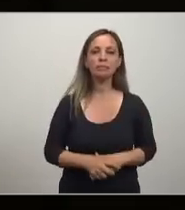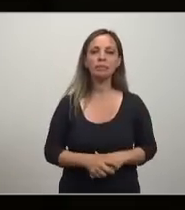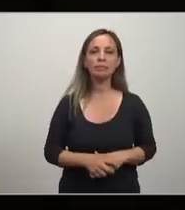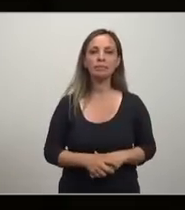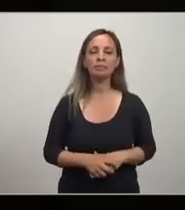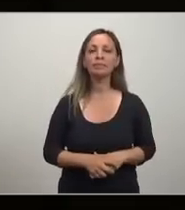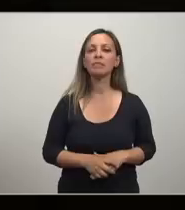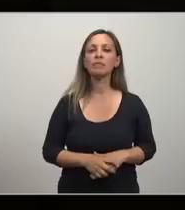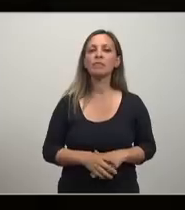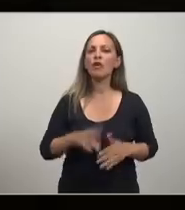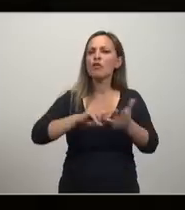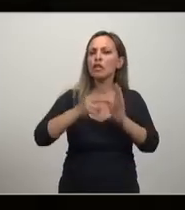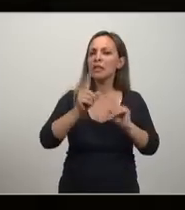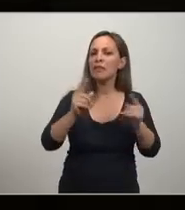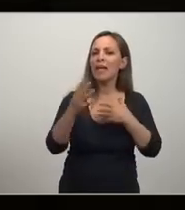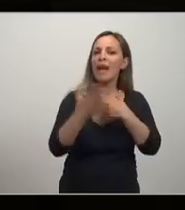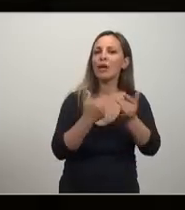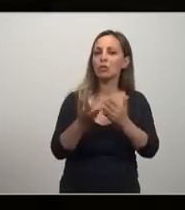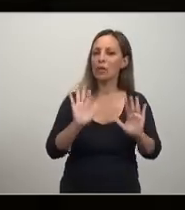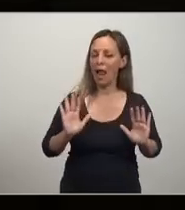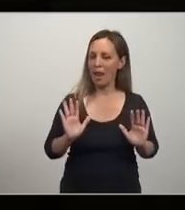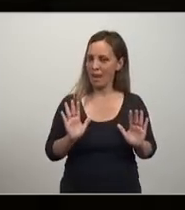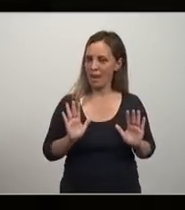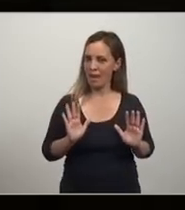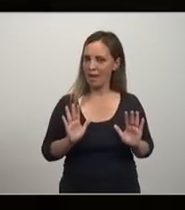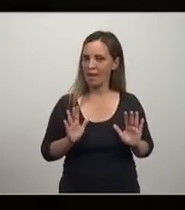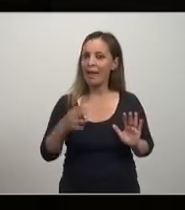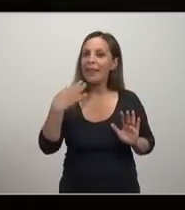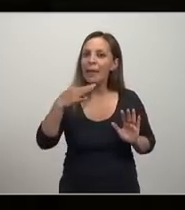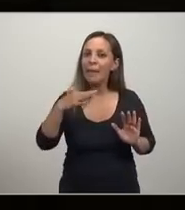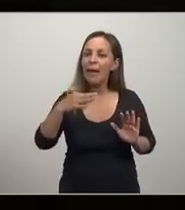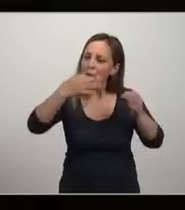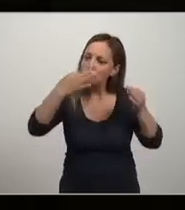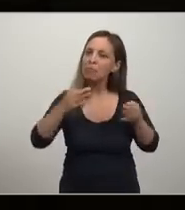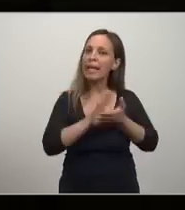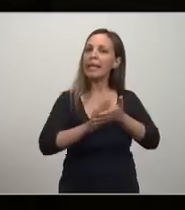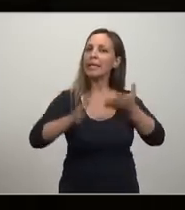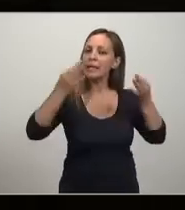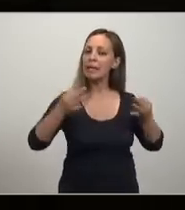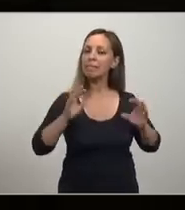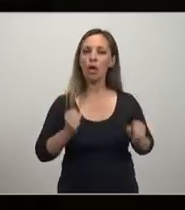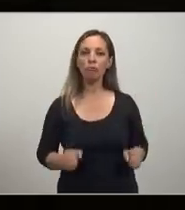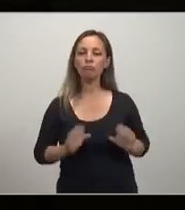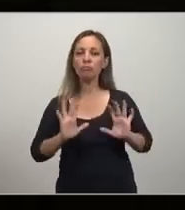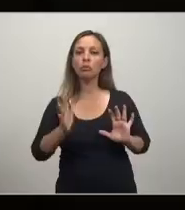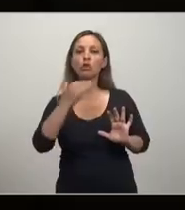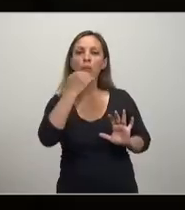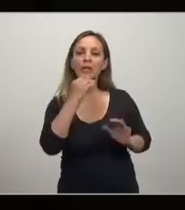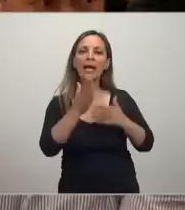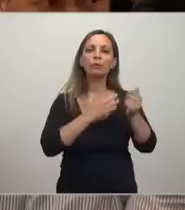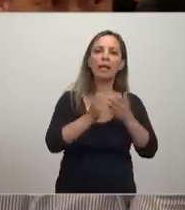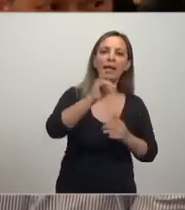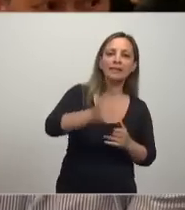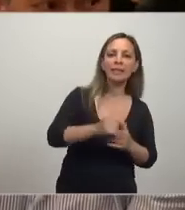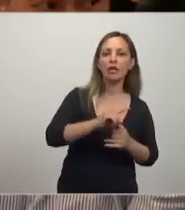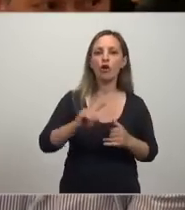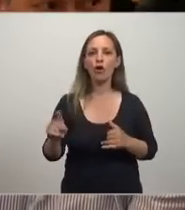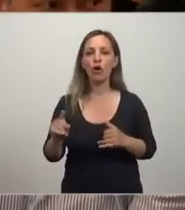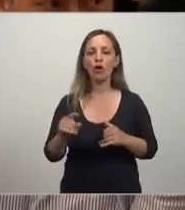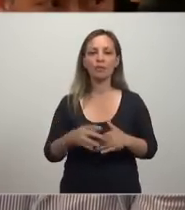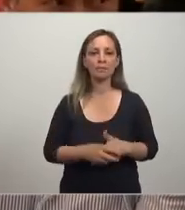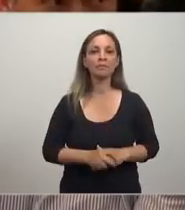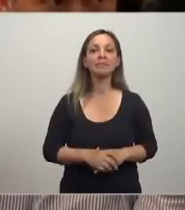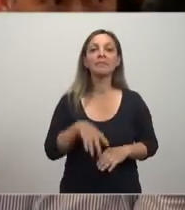ser neutral eso es imposible significa ser objetivos a pesar de nuestra no neutralidad esa es la honestidad